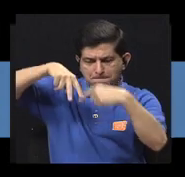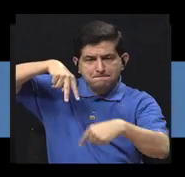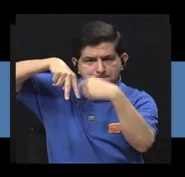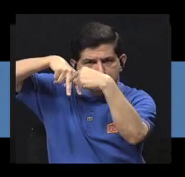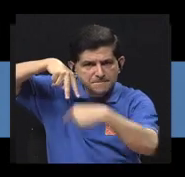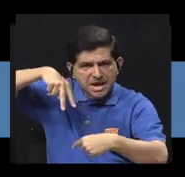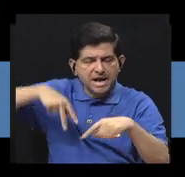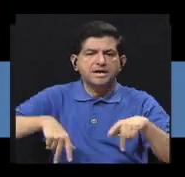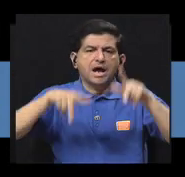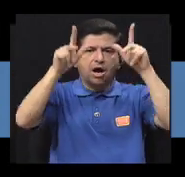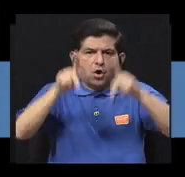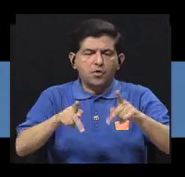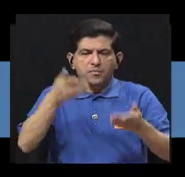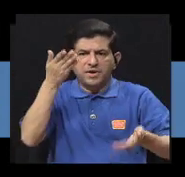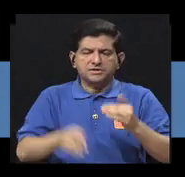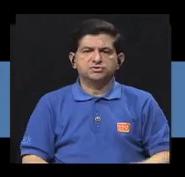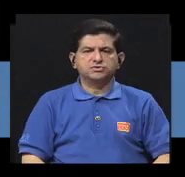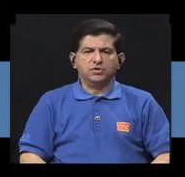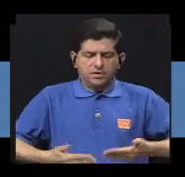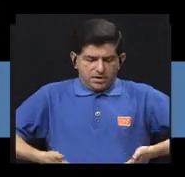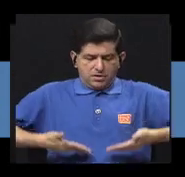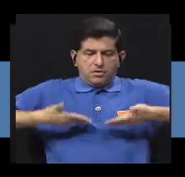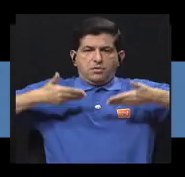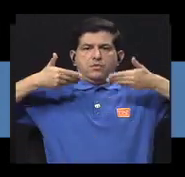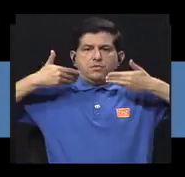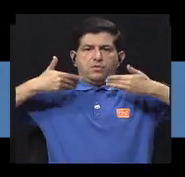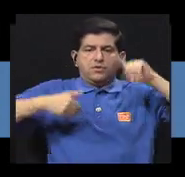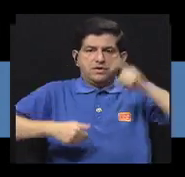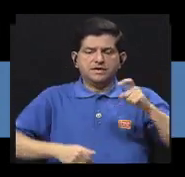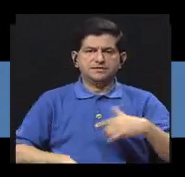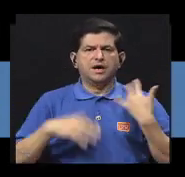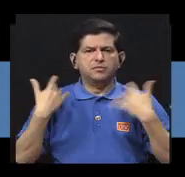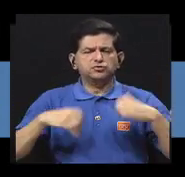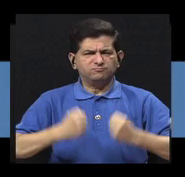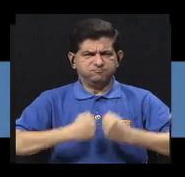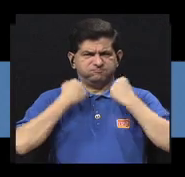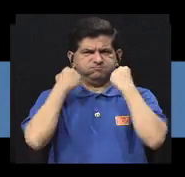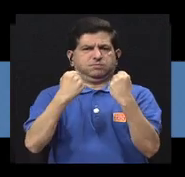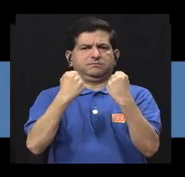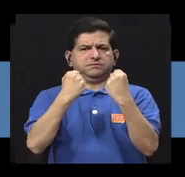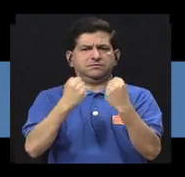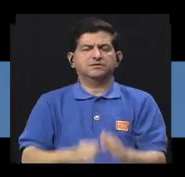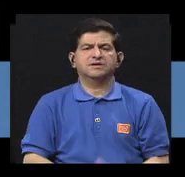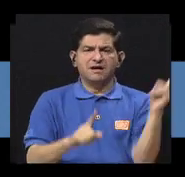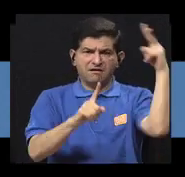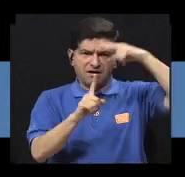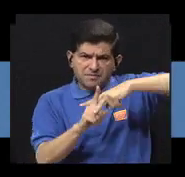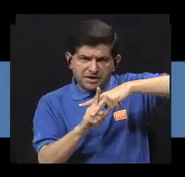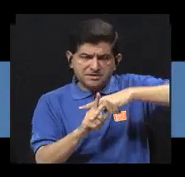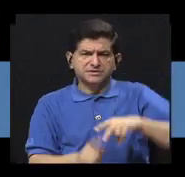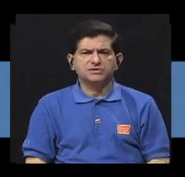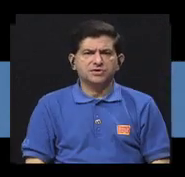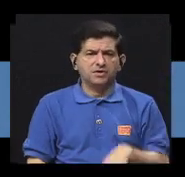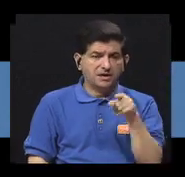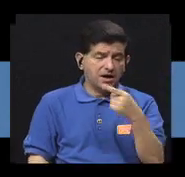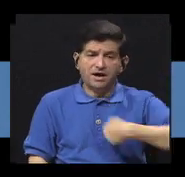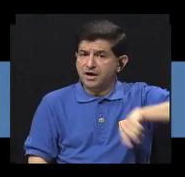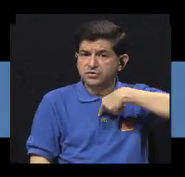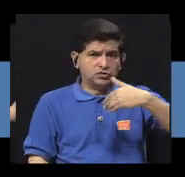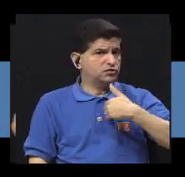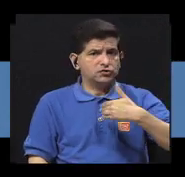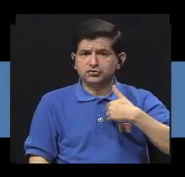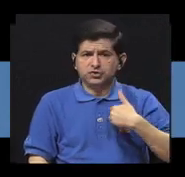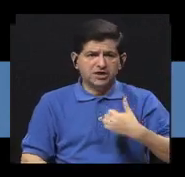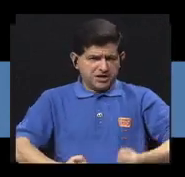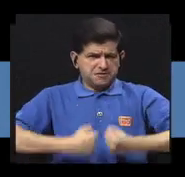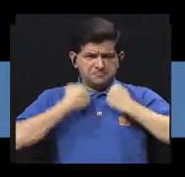movilizamos a una persona en la parte superior del tronto, necesitamos ejercer mucha fuerza y al aplicarlo, si no tenemos